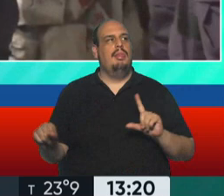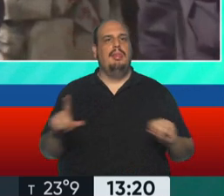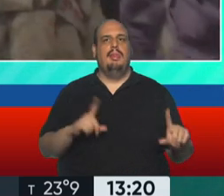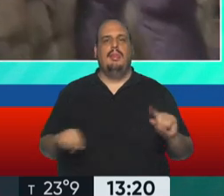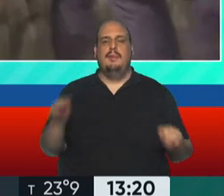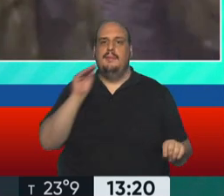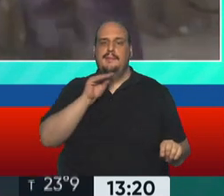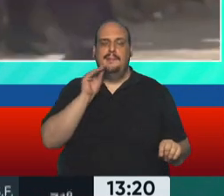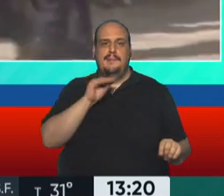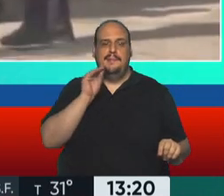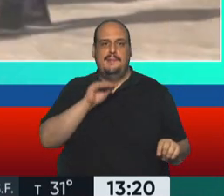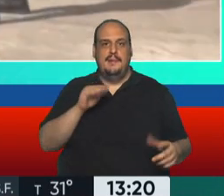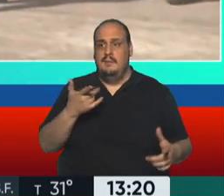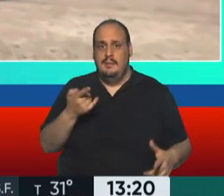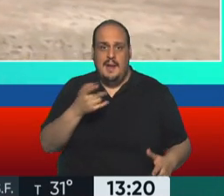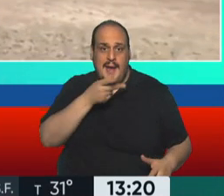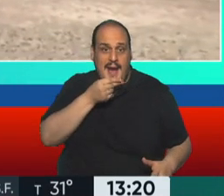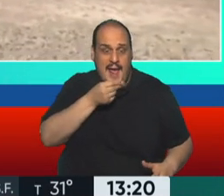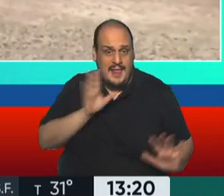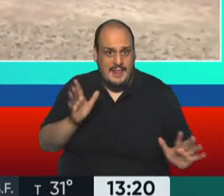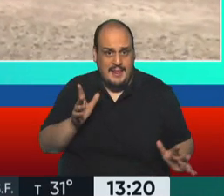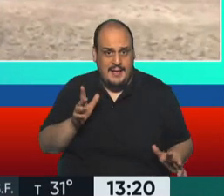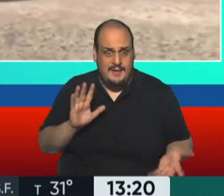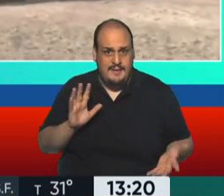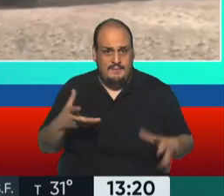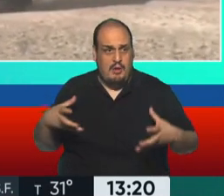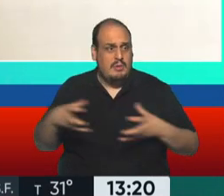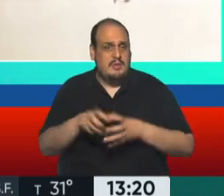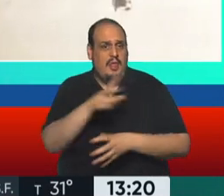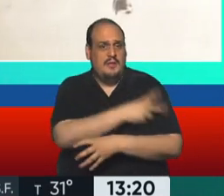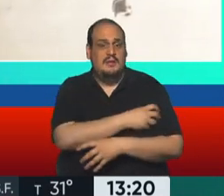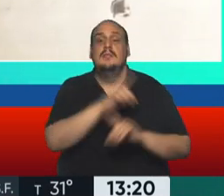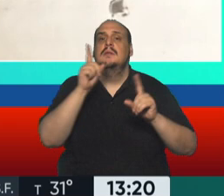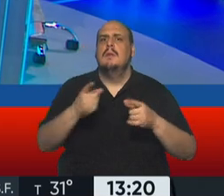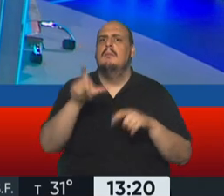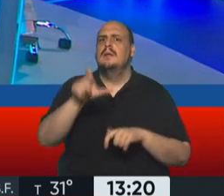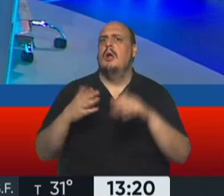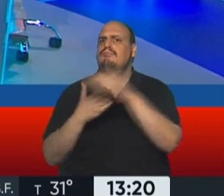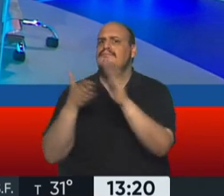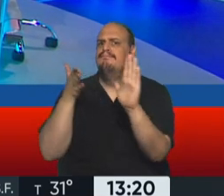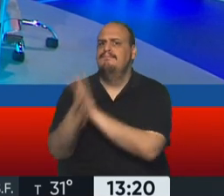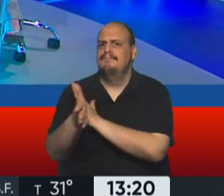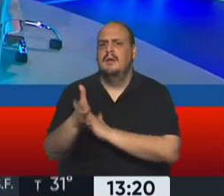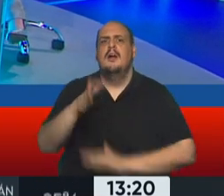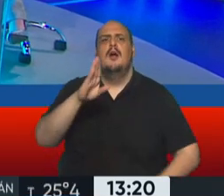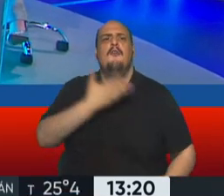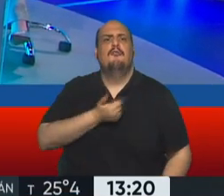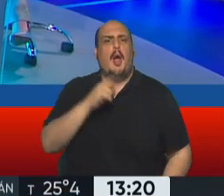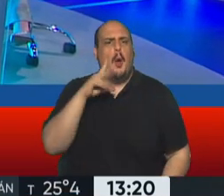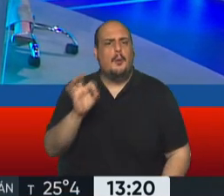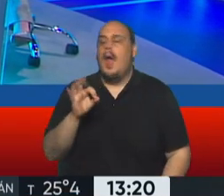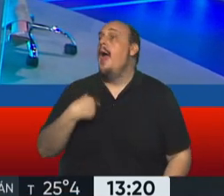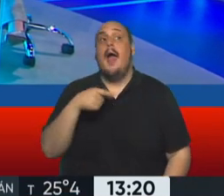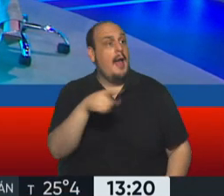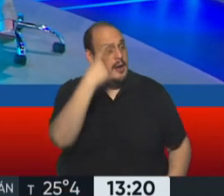porque no corrió ni un tiro, ni un disparo por parte de la defensa. con el líder prófugo tuvo comunicaciones también, Félix Fabiú. Ah, ok, eso no